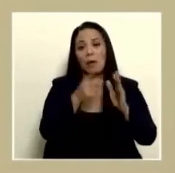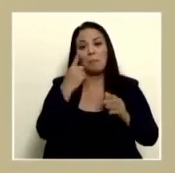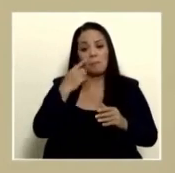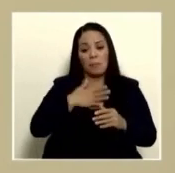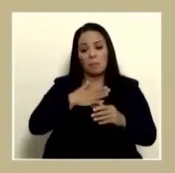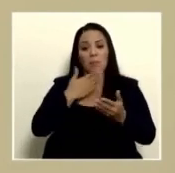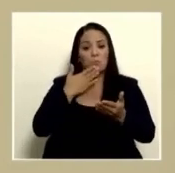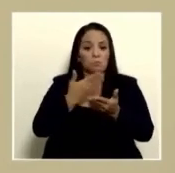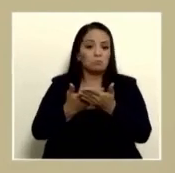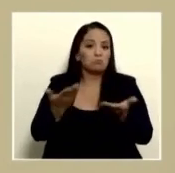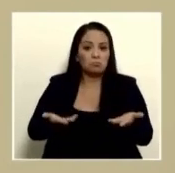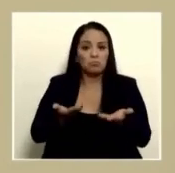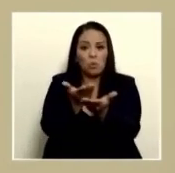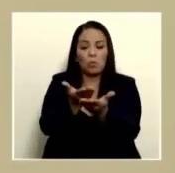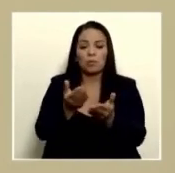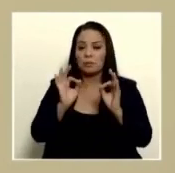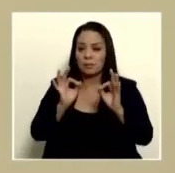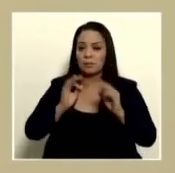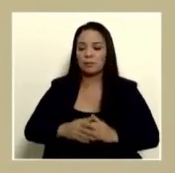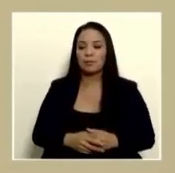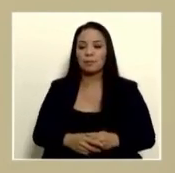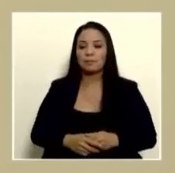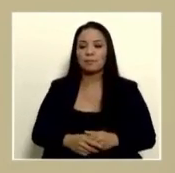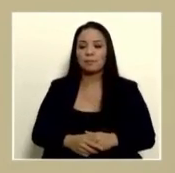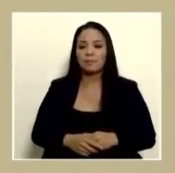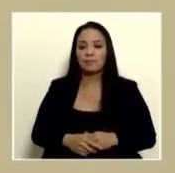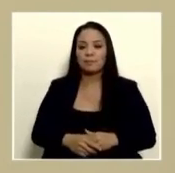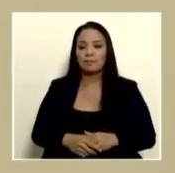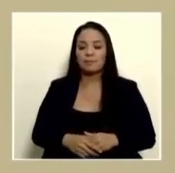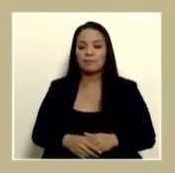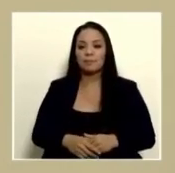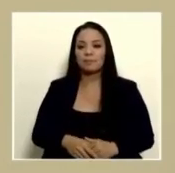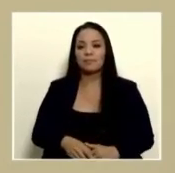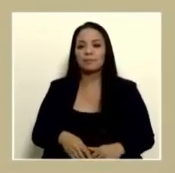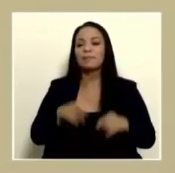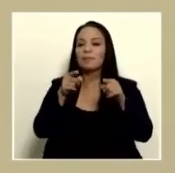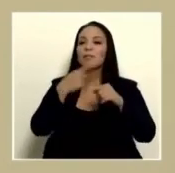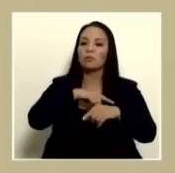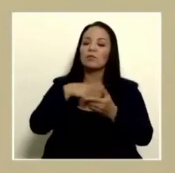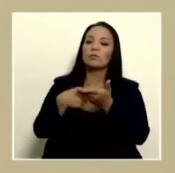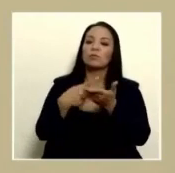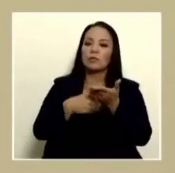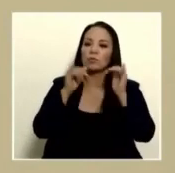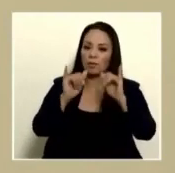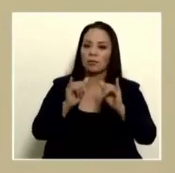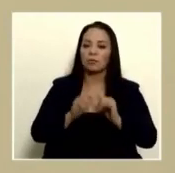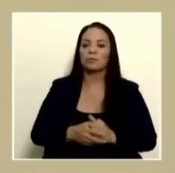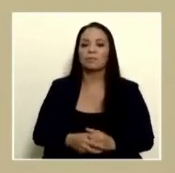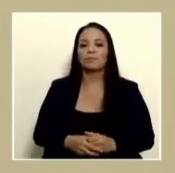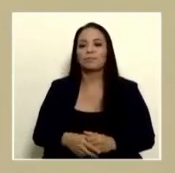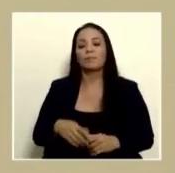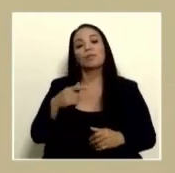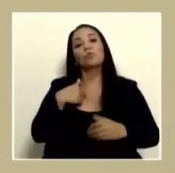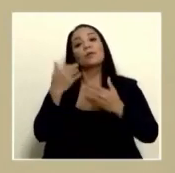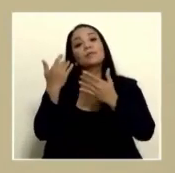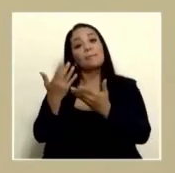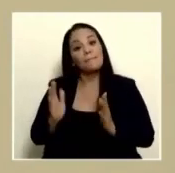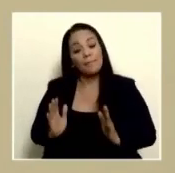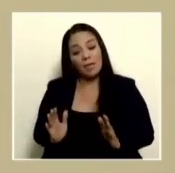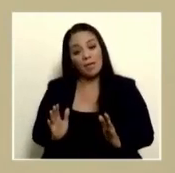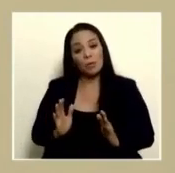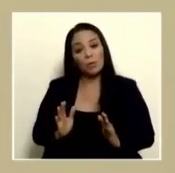y entonces este eso es lo que estamos discutiendo y yo espero que